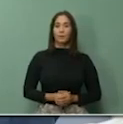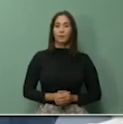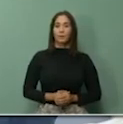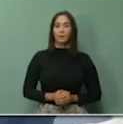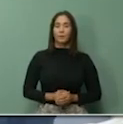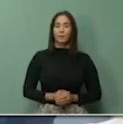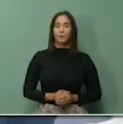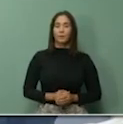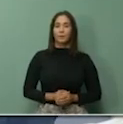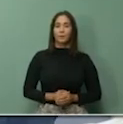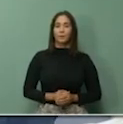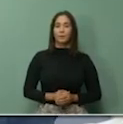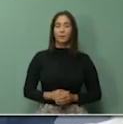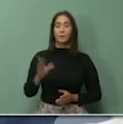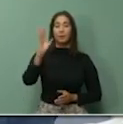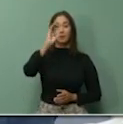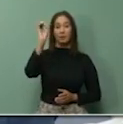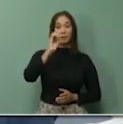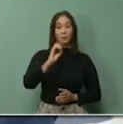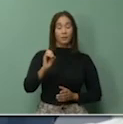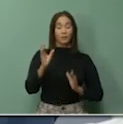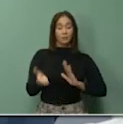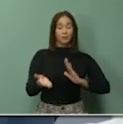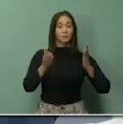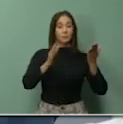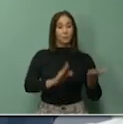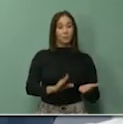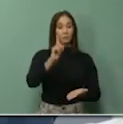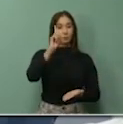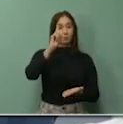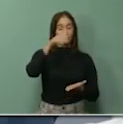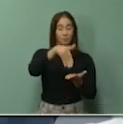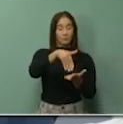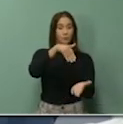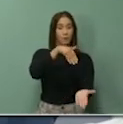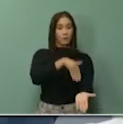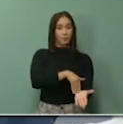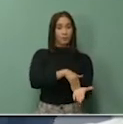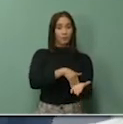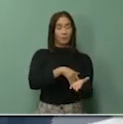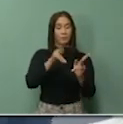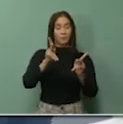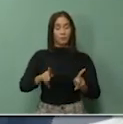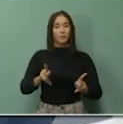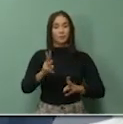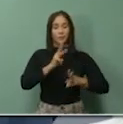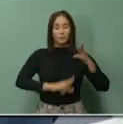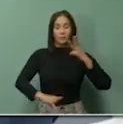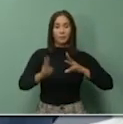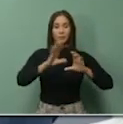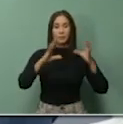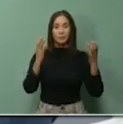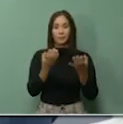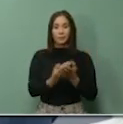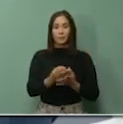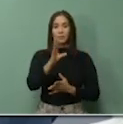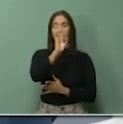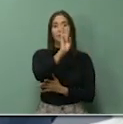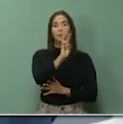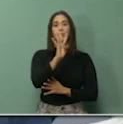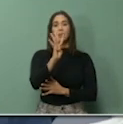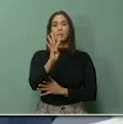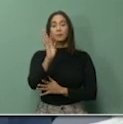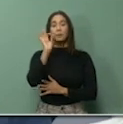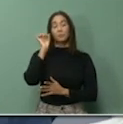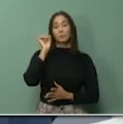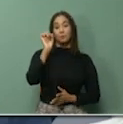La tasa de letalidad por cada millón de habitantes a nivel global es de 64